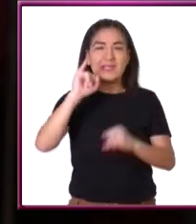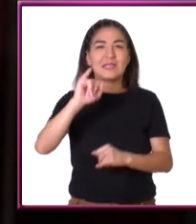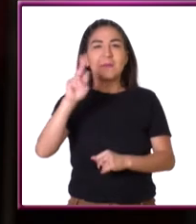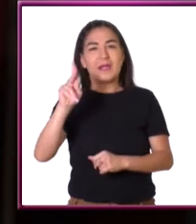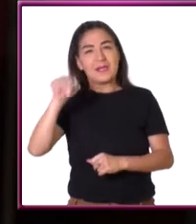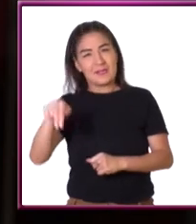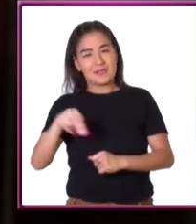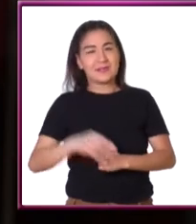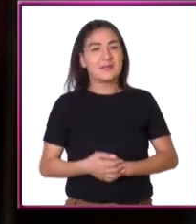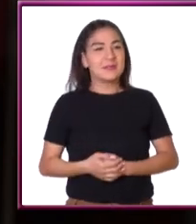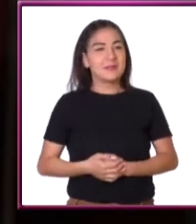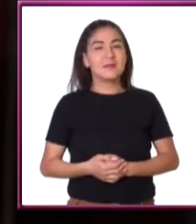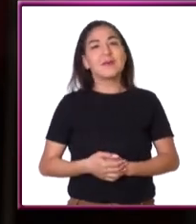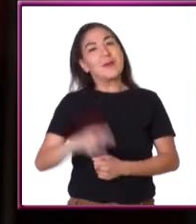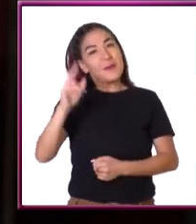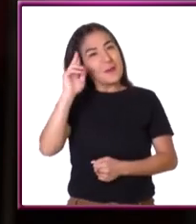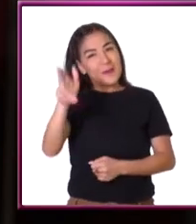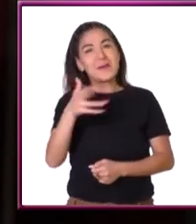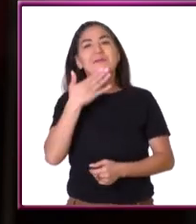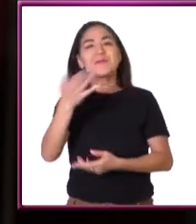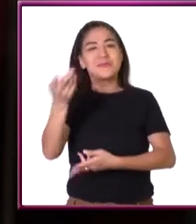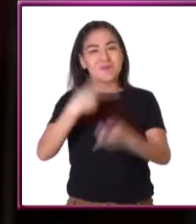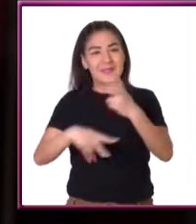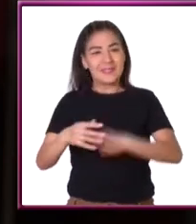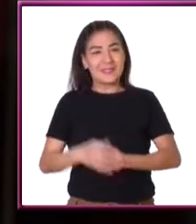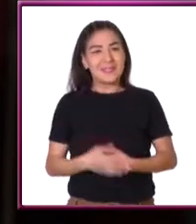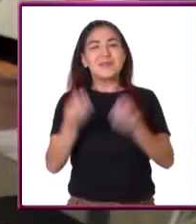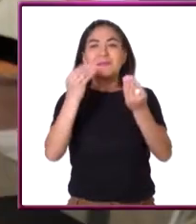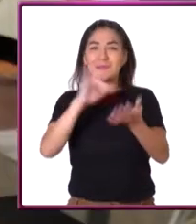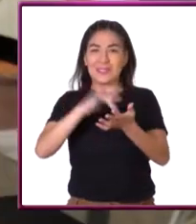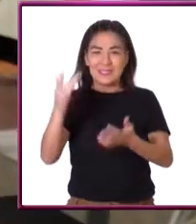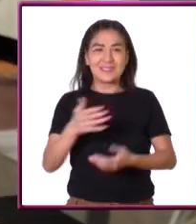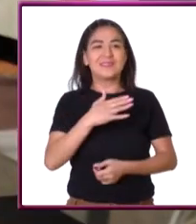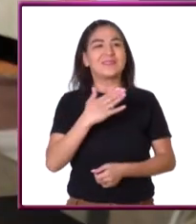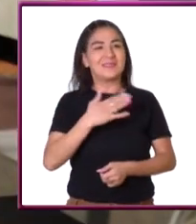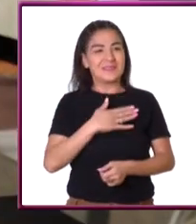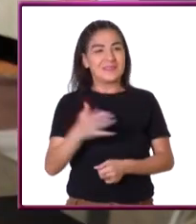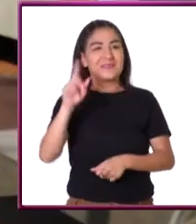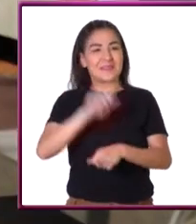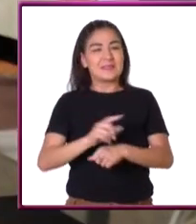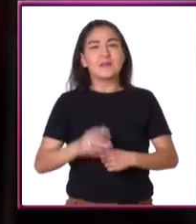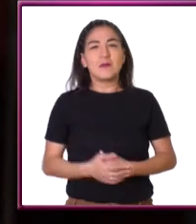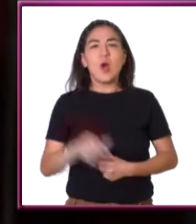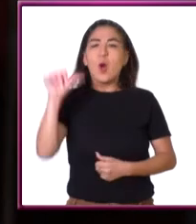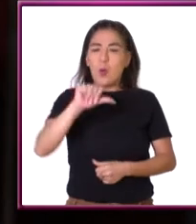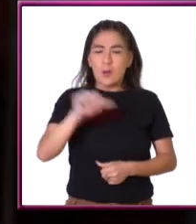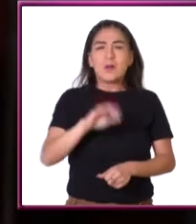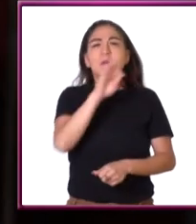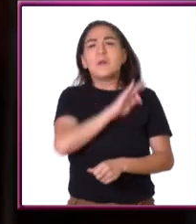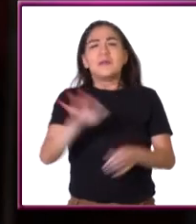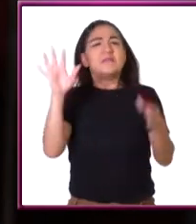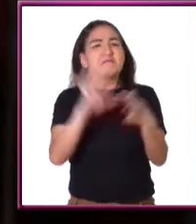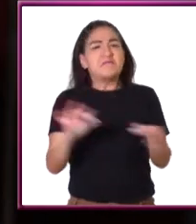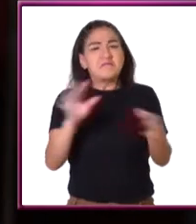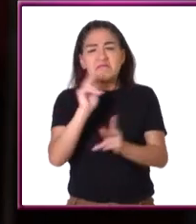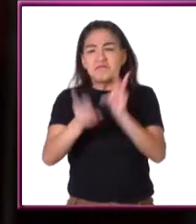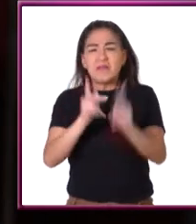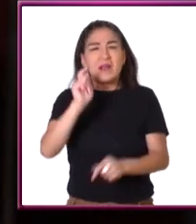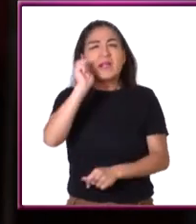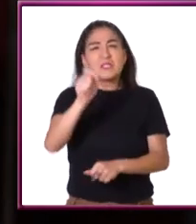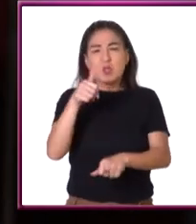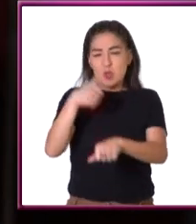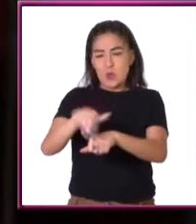del Instituto Politécnico Nacional. ¿Qué tal, Isis? Bienvenida al programa. Muchas gracias. Buenas noches. El día de hoy nos puedes